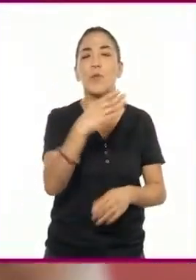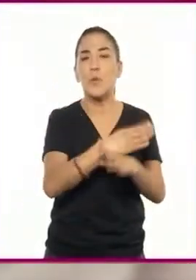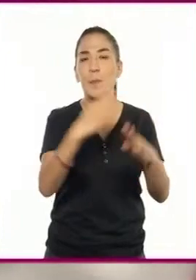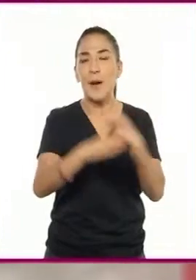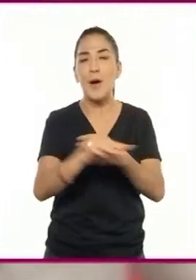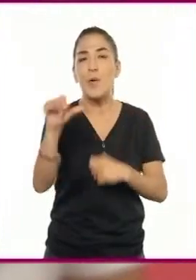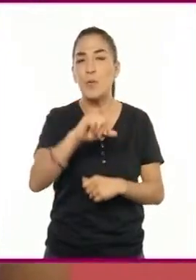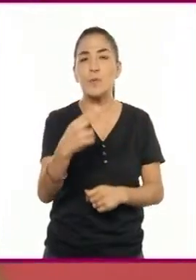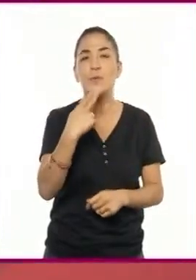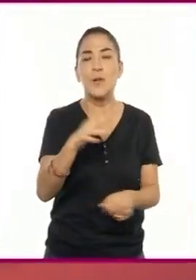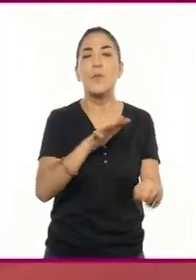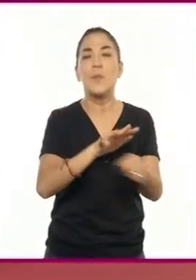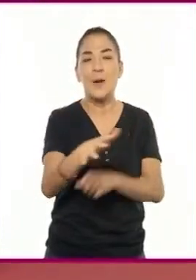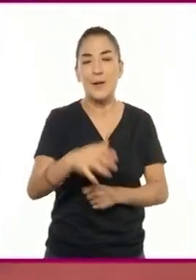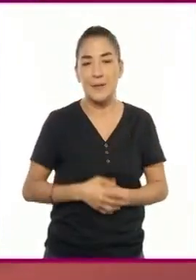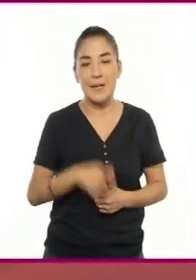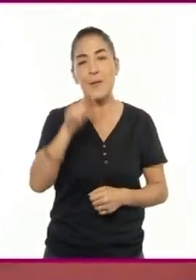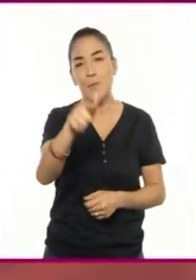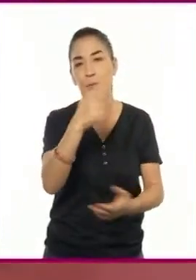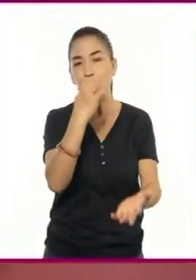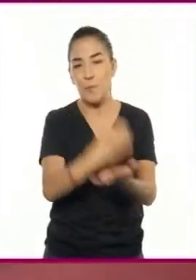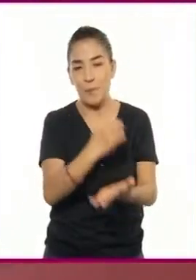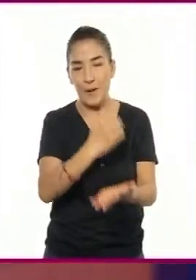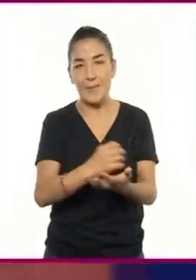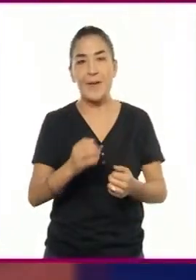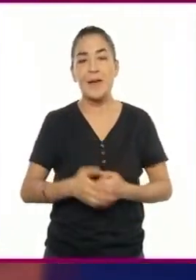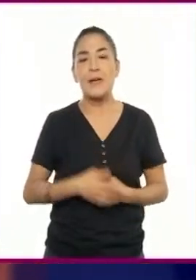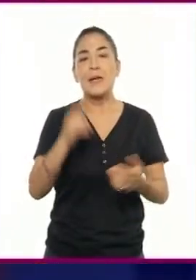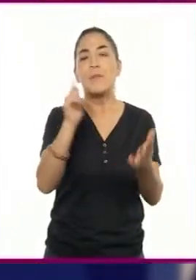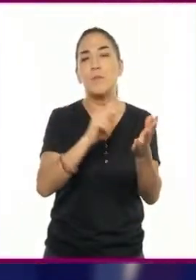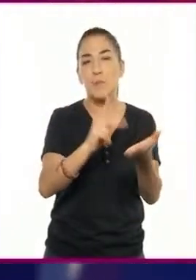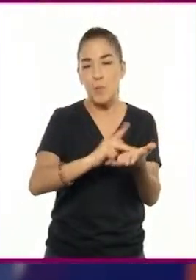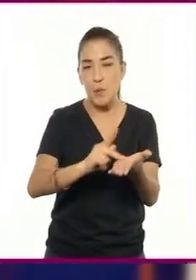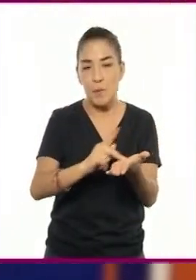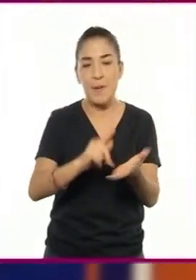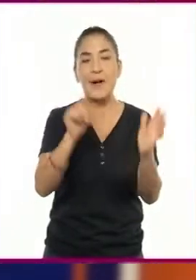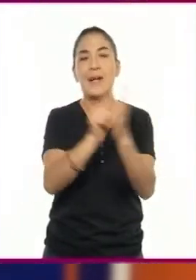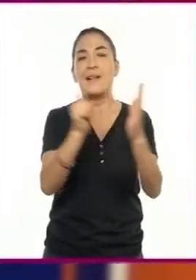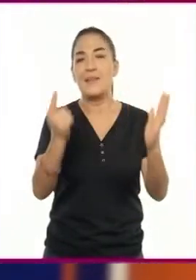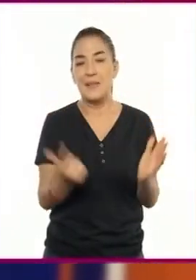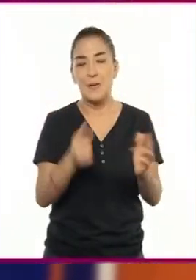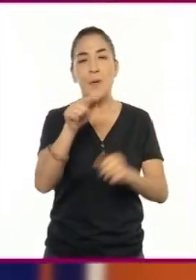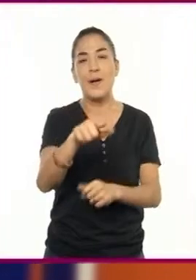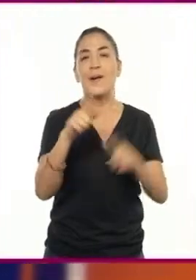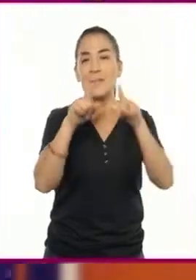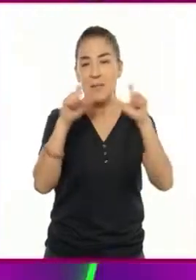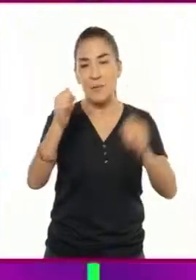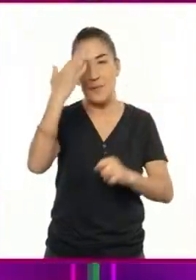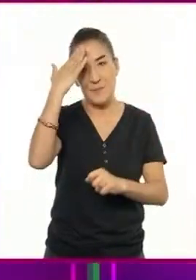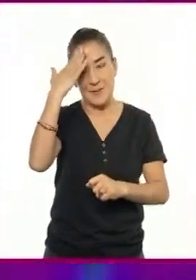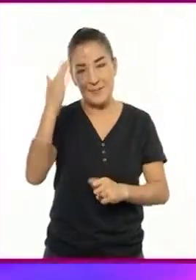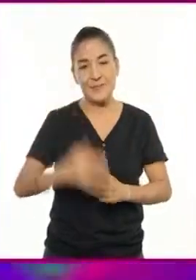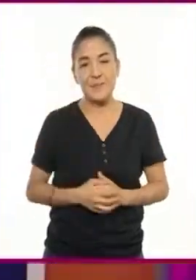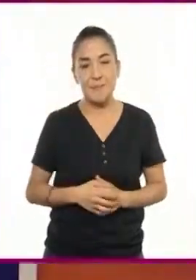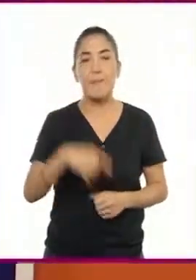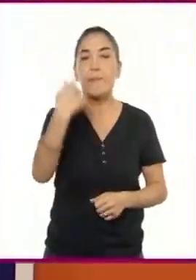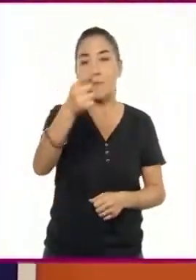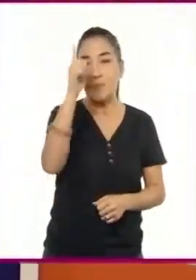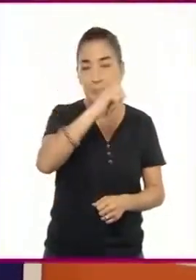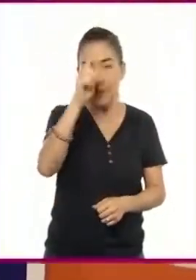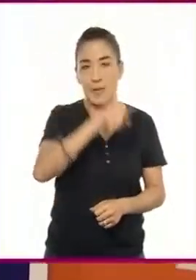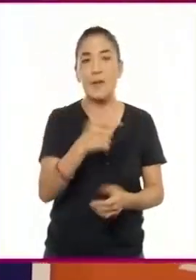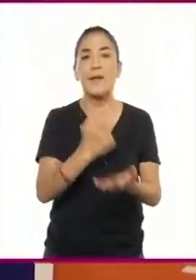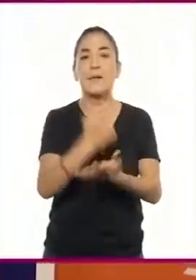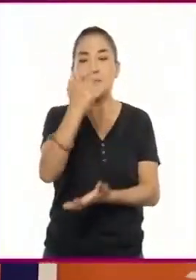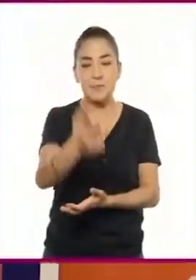en esta sesión son su siempre confiable cuaderno, bolígrafo, su libro de texto de lengua materna. Les sugiero tomar notas y